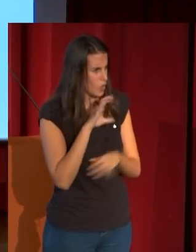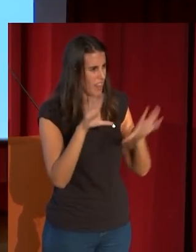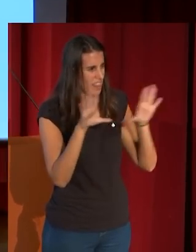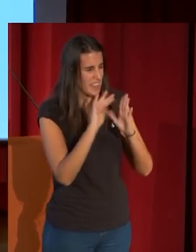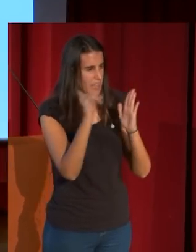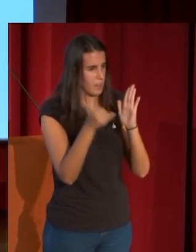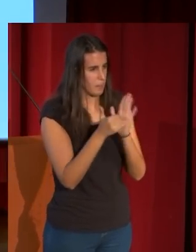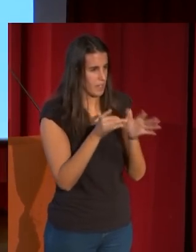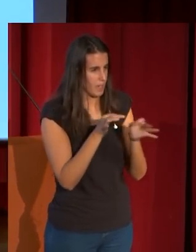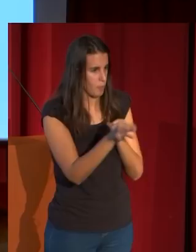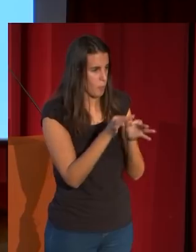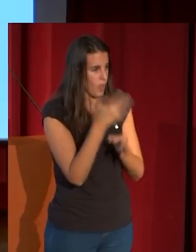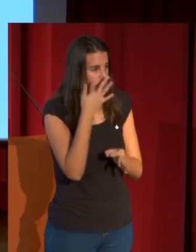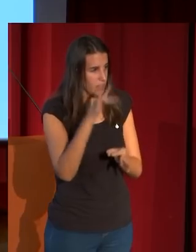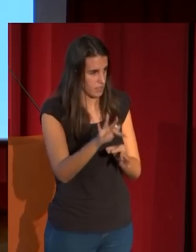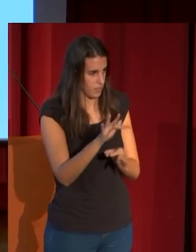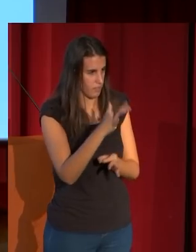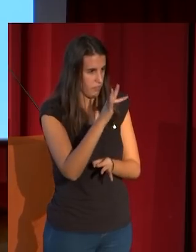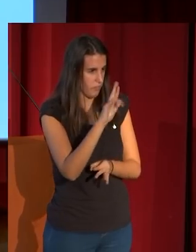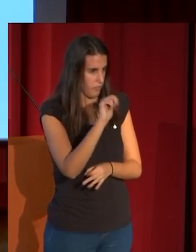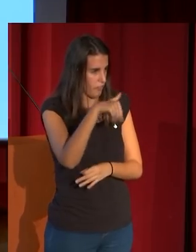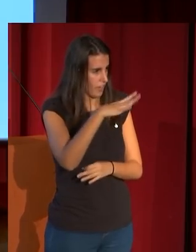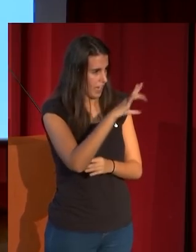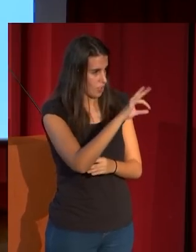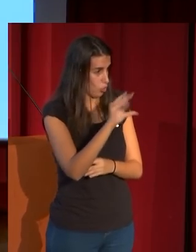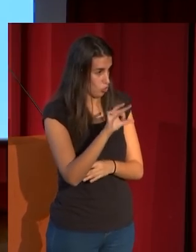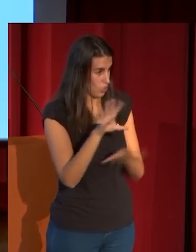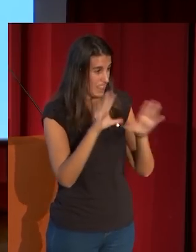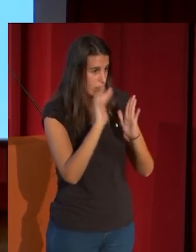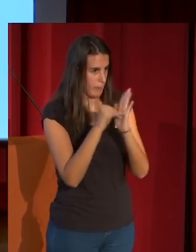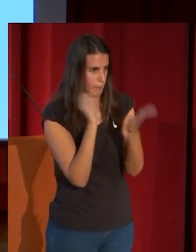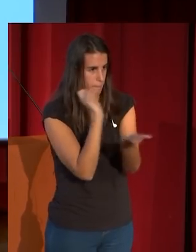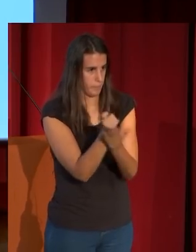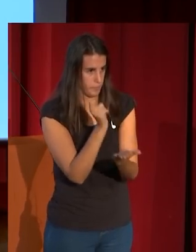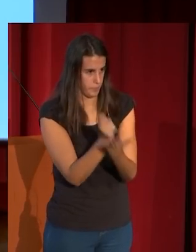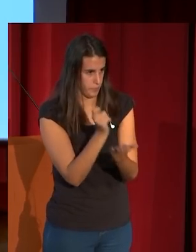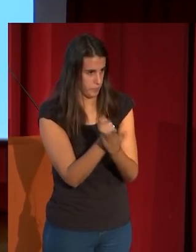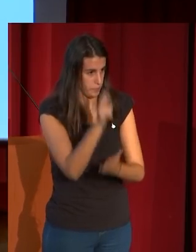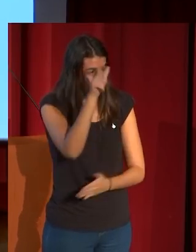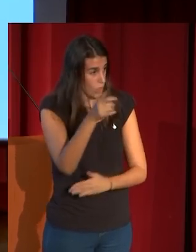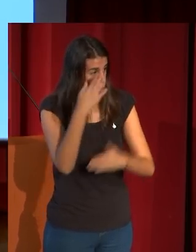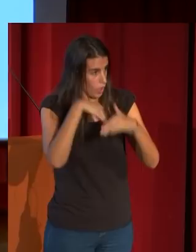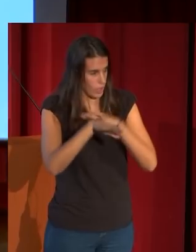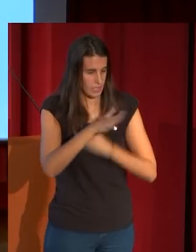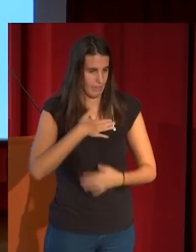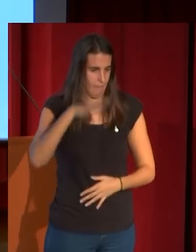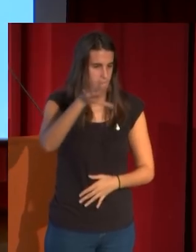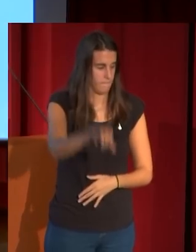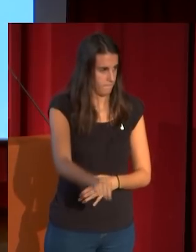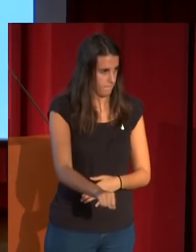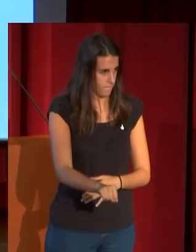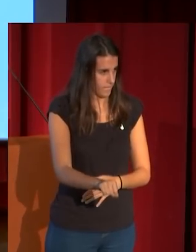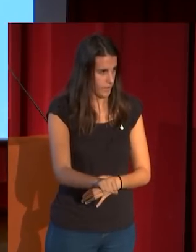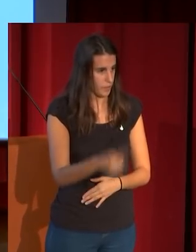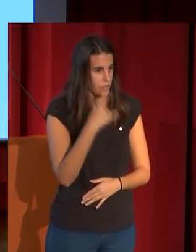francos. es adquirida por la coleccionista que tenía la vicaría, que era la